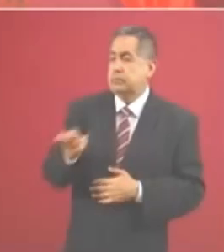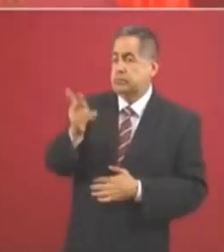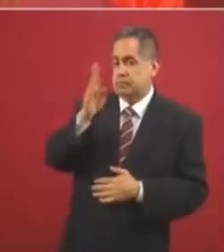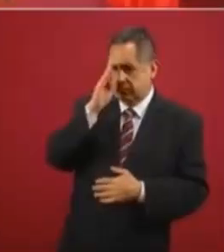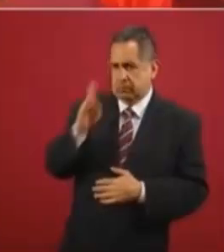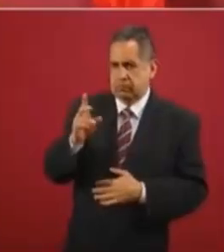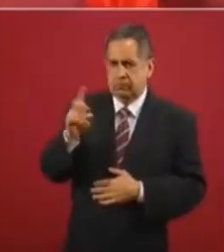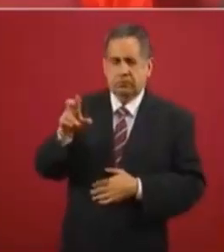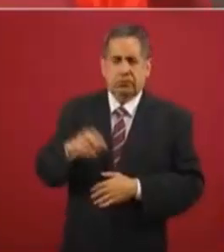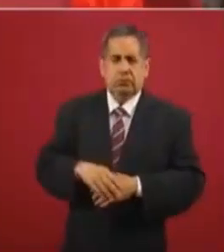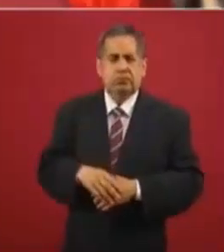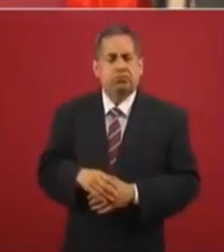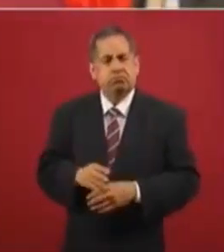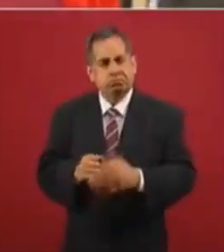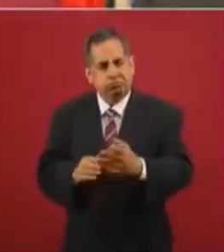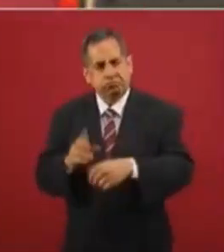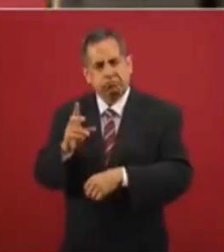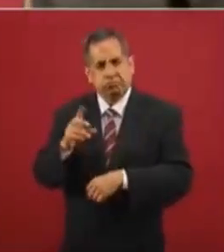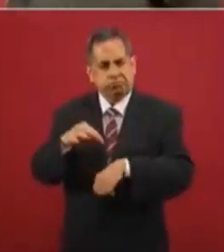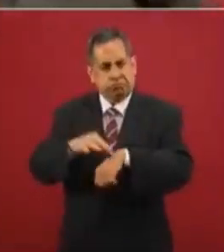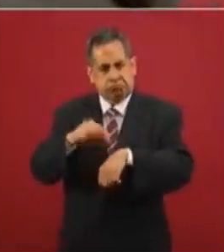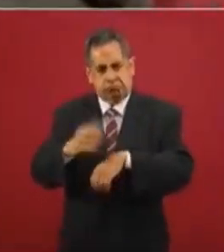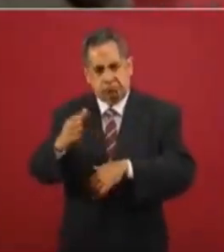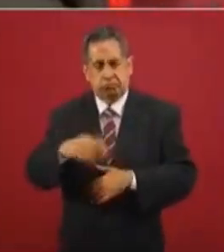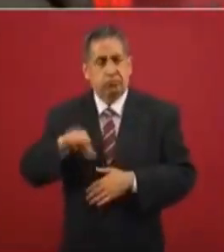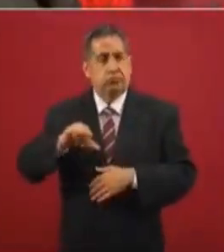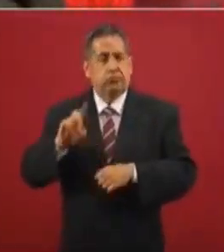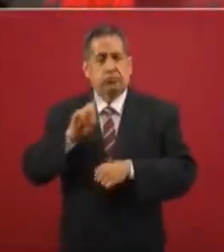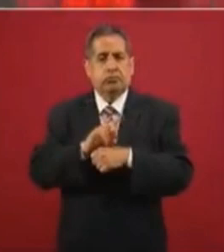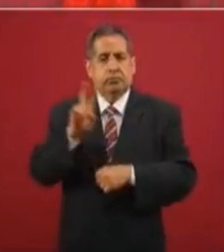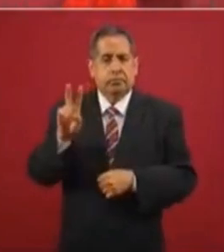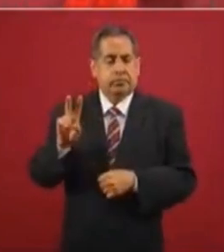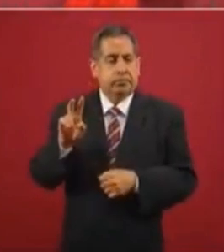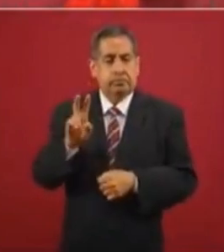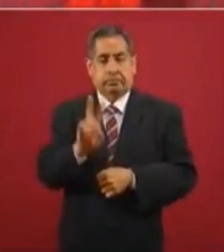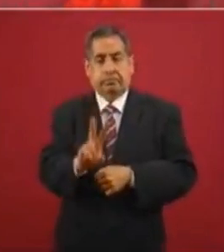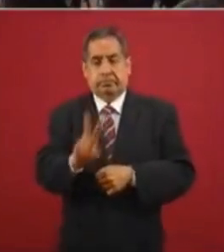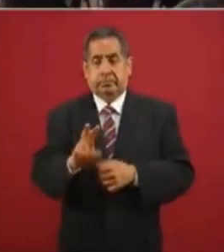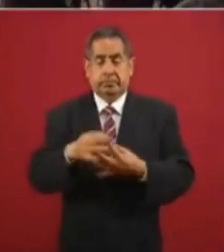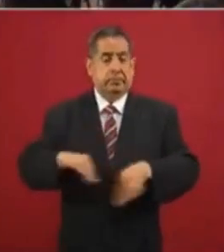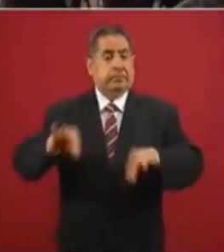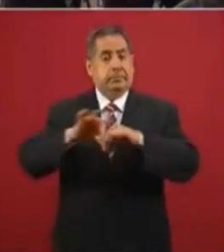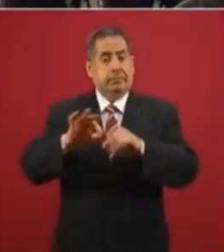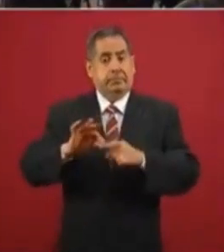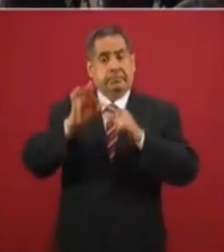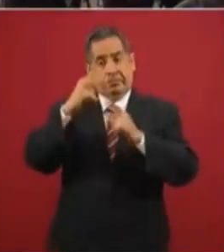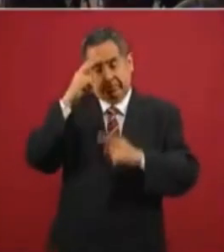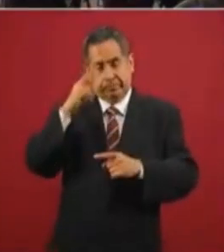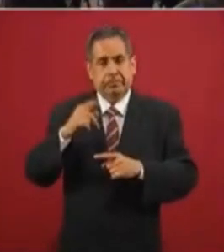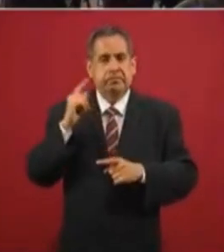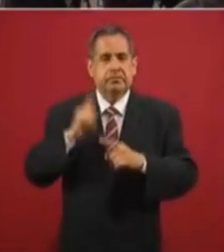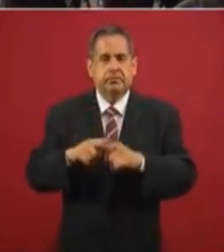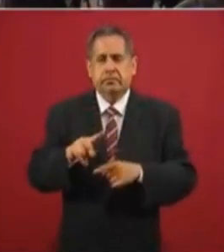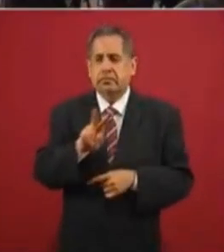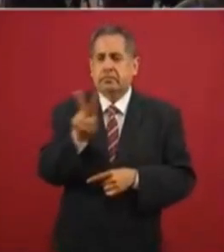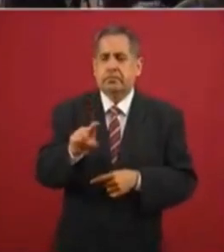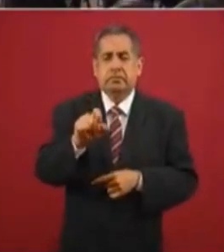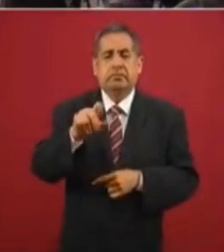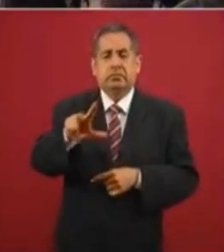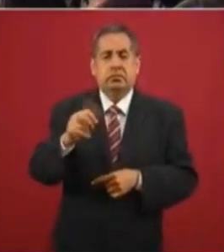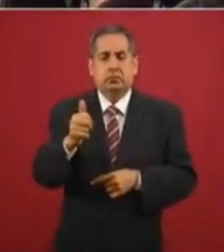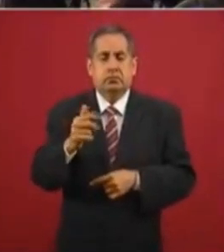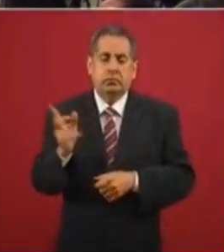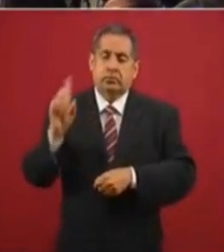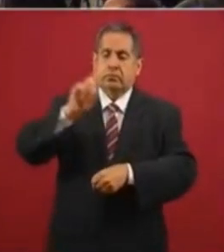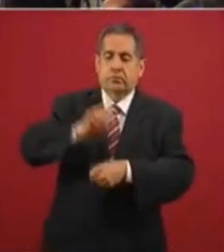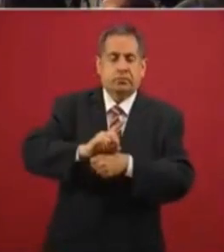Este, doctor, este viernes es un día especial para México. Se celebra viernes 28 de agosto, el Día del